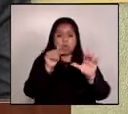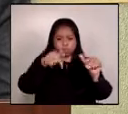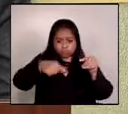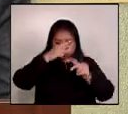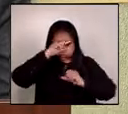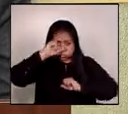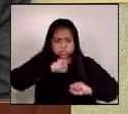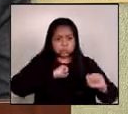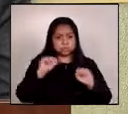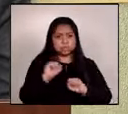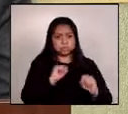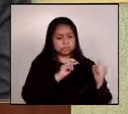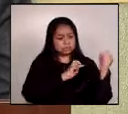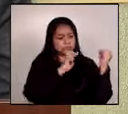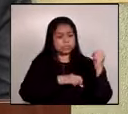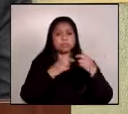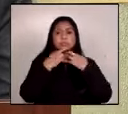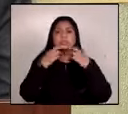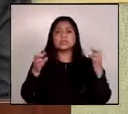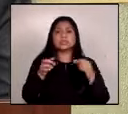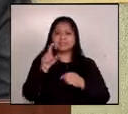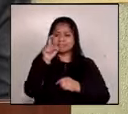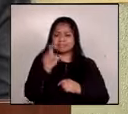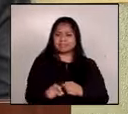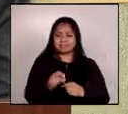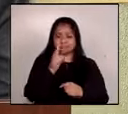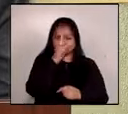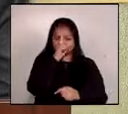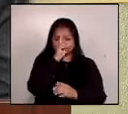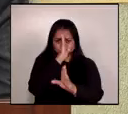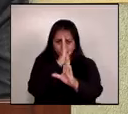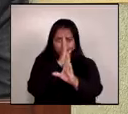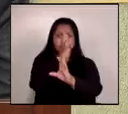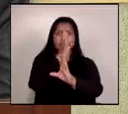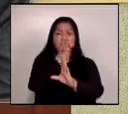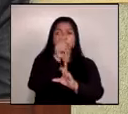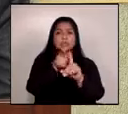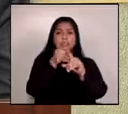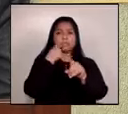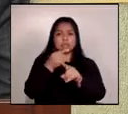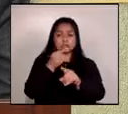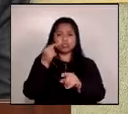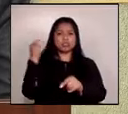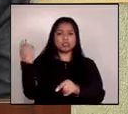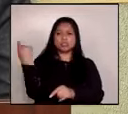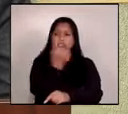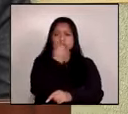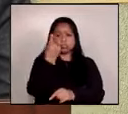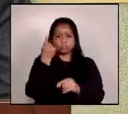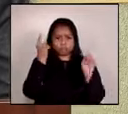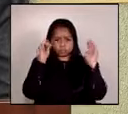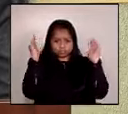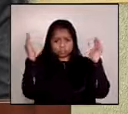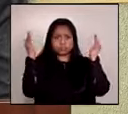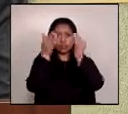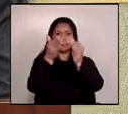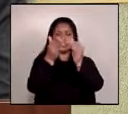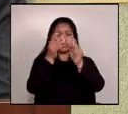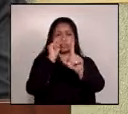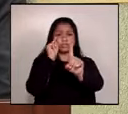del poder público tiene que ser imparcial y trabajaremos todos en la dirección que hará esta realidad posible